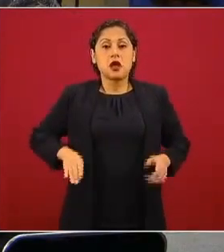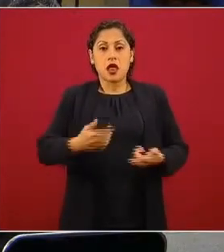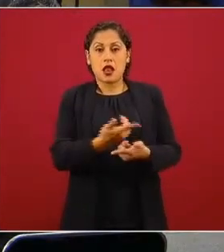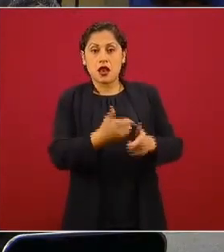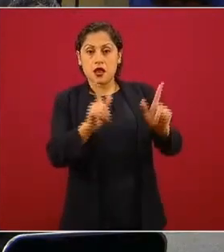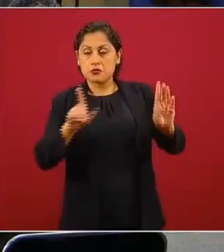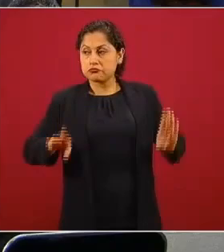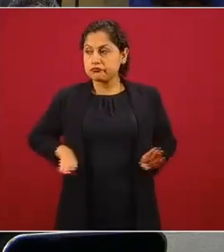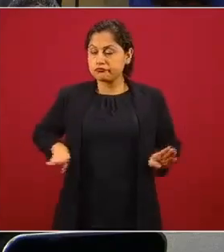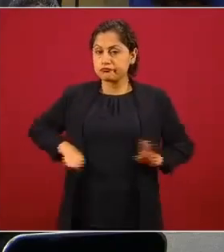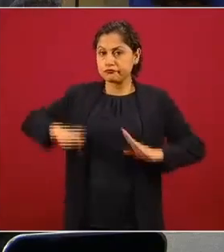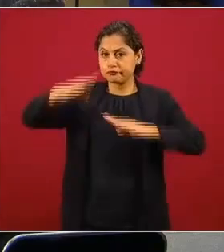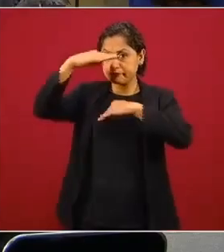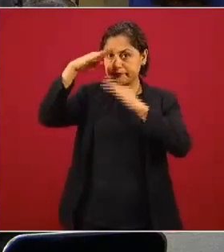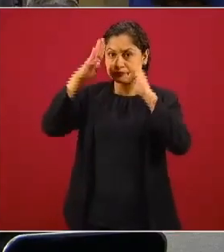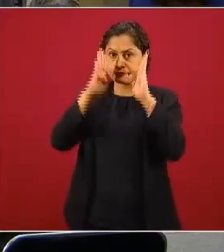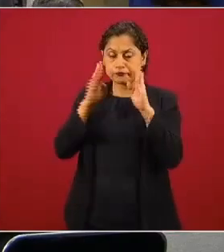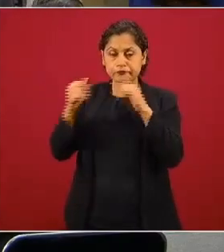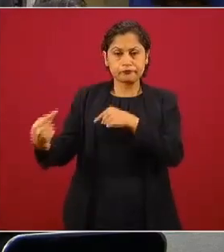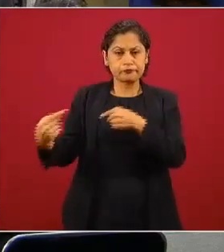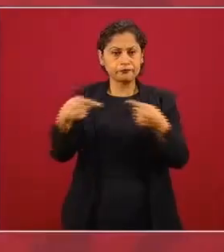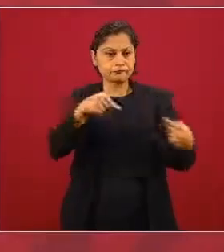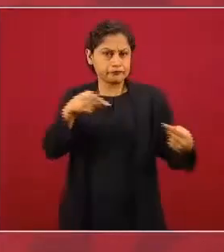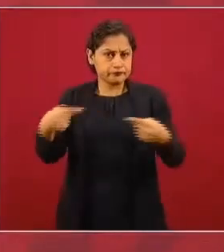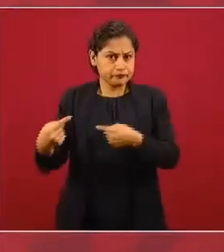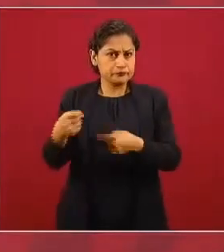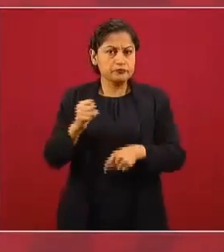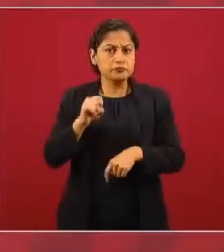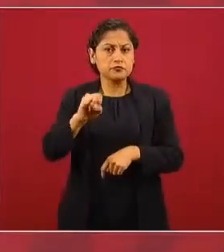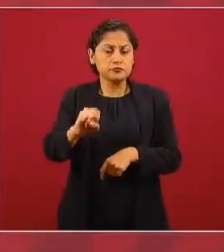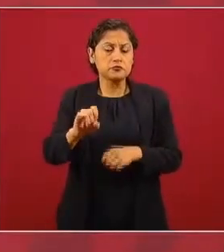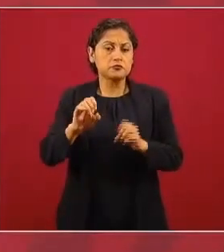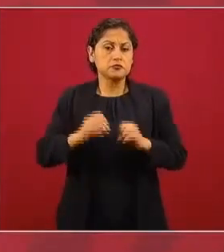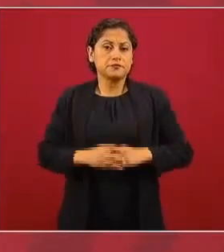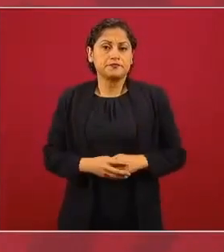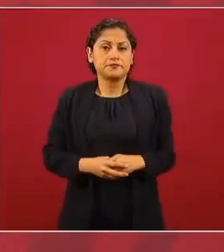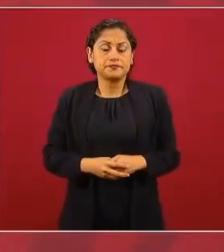o conservadores